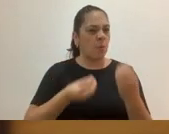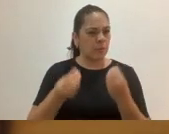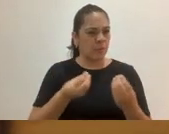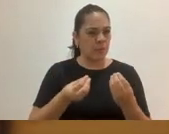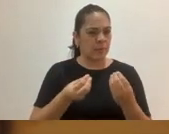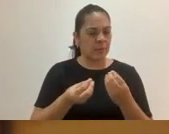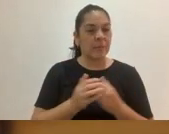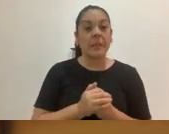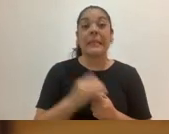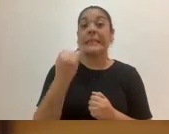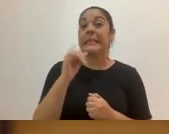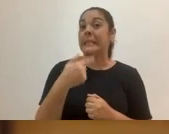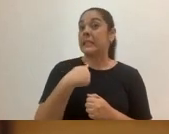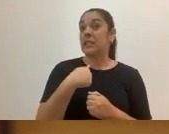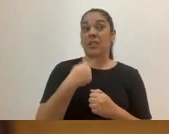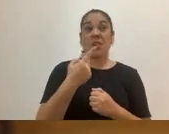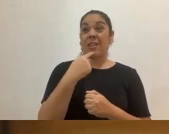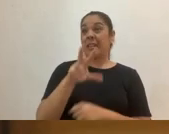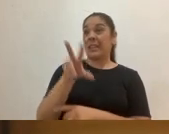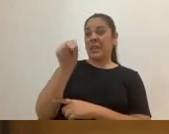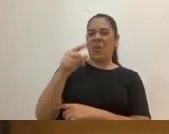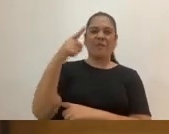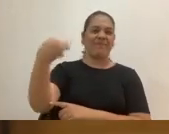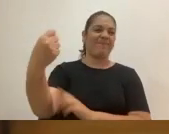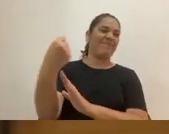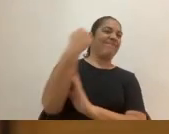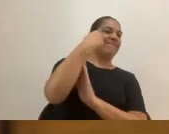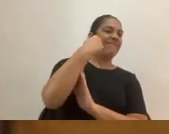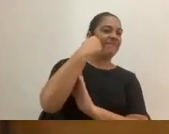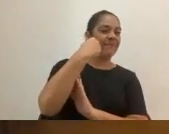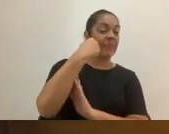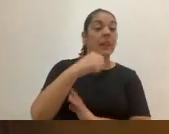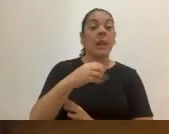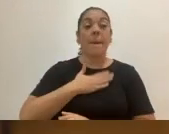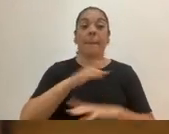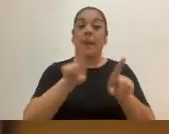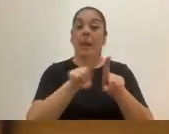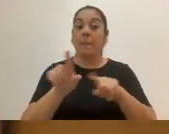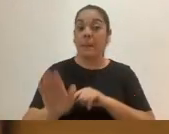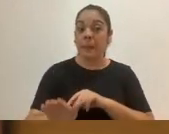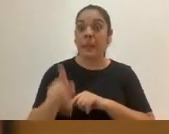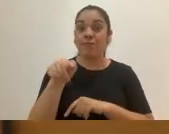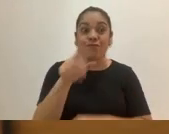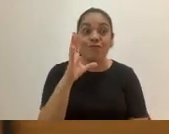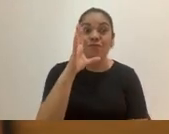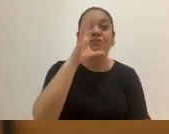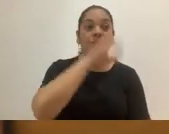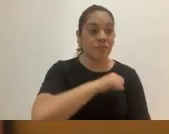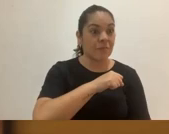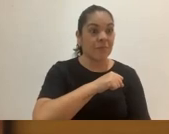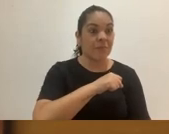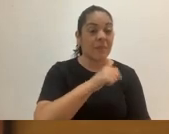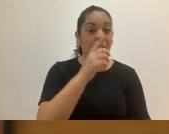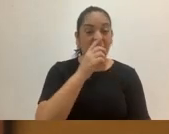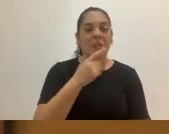Si me negaba, me daba una paliza. Fue mi hermano pequeño quien se dio cuenta. Durmíamos en dos